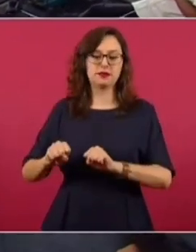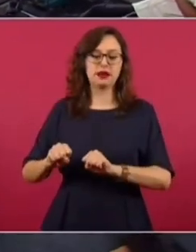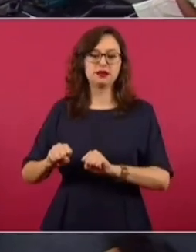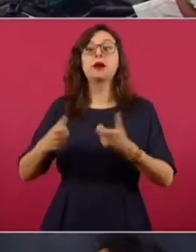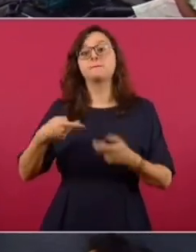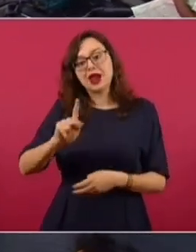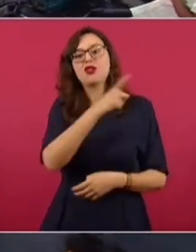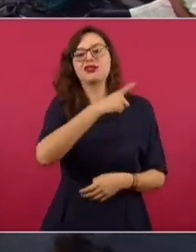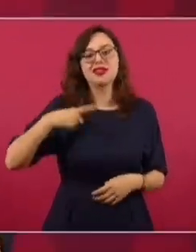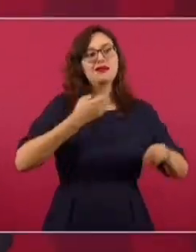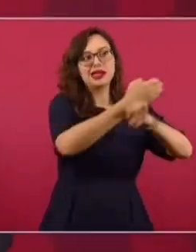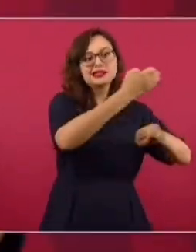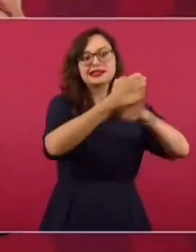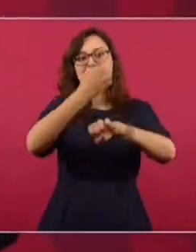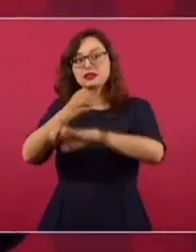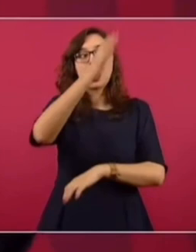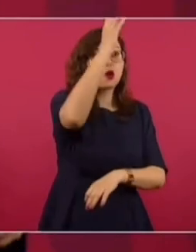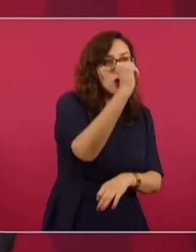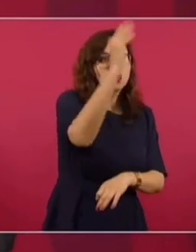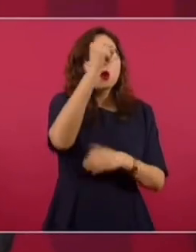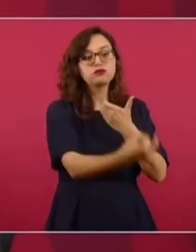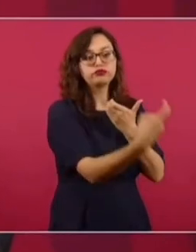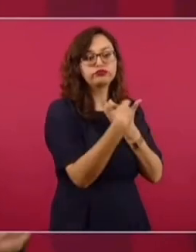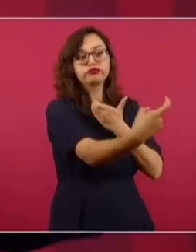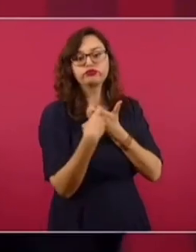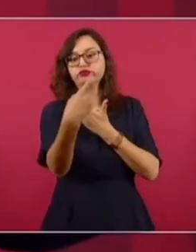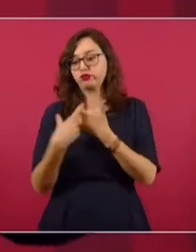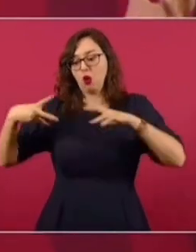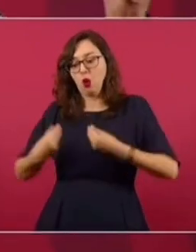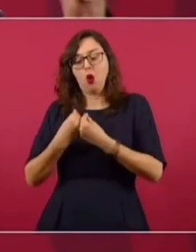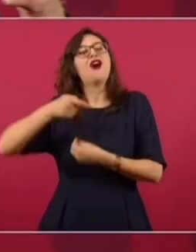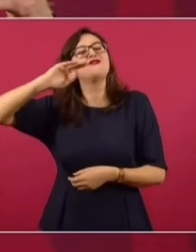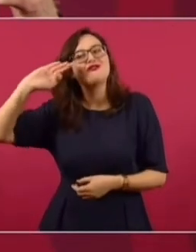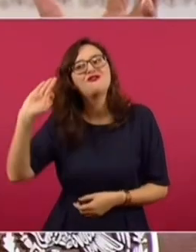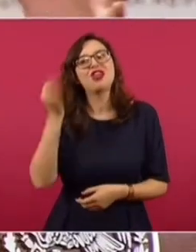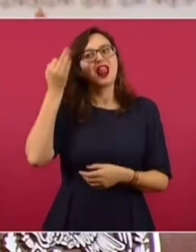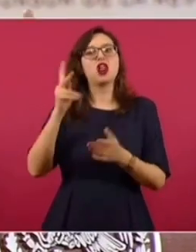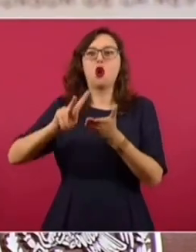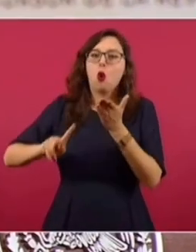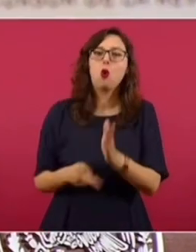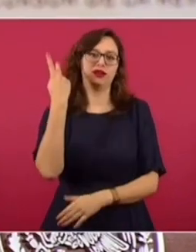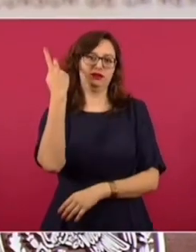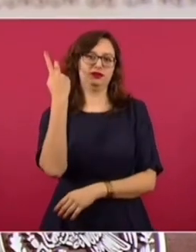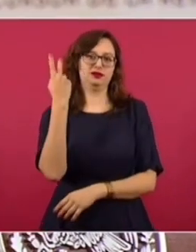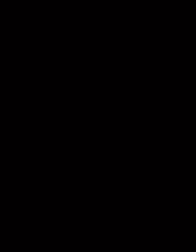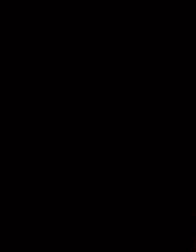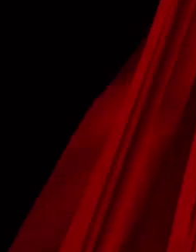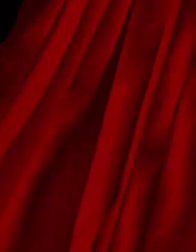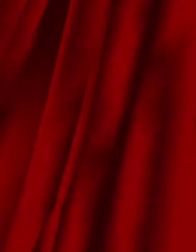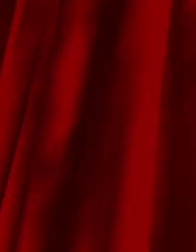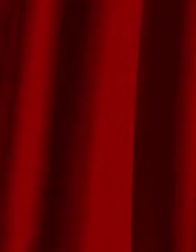con acuerdos con los gobiernos estatales que se están logrando, tener un solo sistema de salud federalizado.